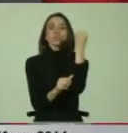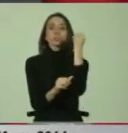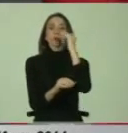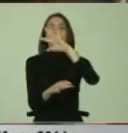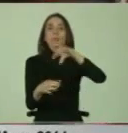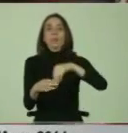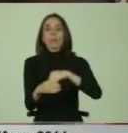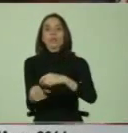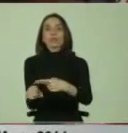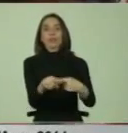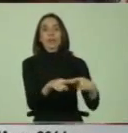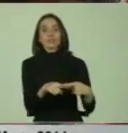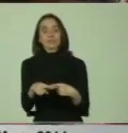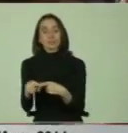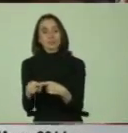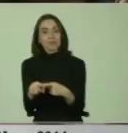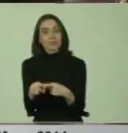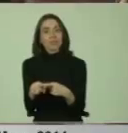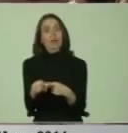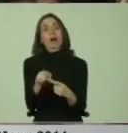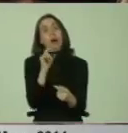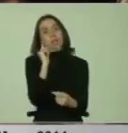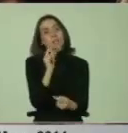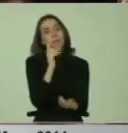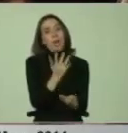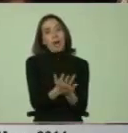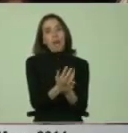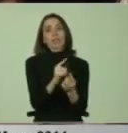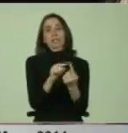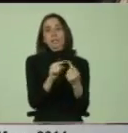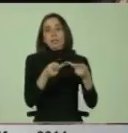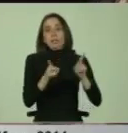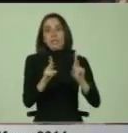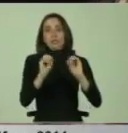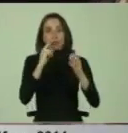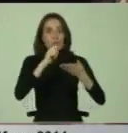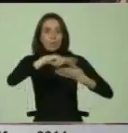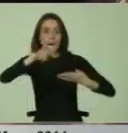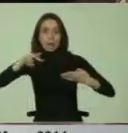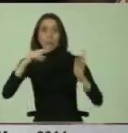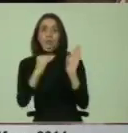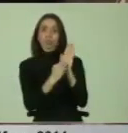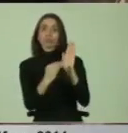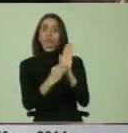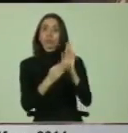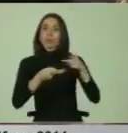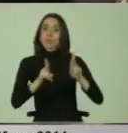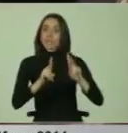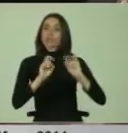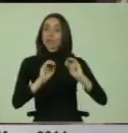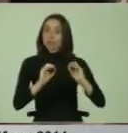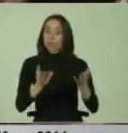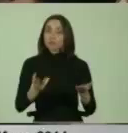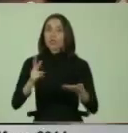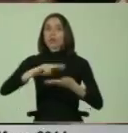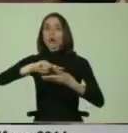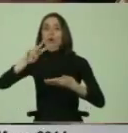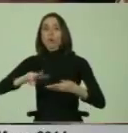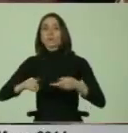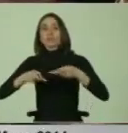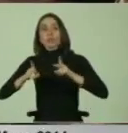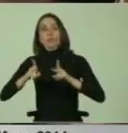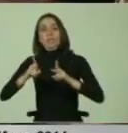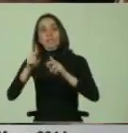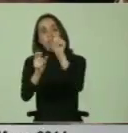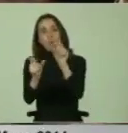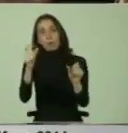la sociedad y entre ellos siempre está el derecho a la educación, como es por ejemplo el ejemplo de la Convención de los Derechos